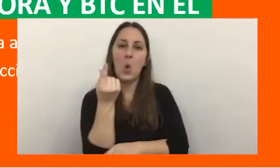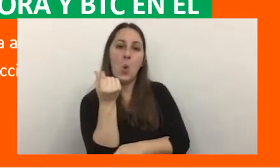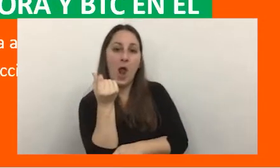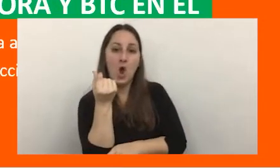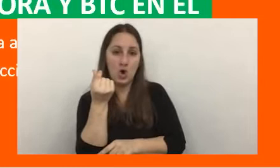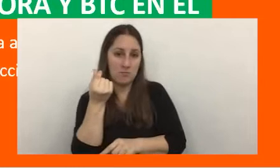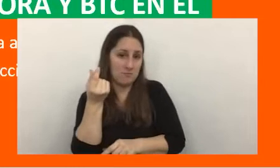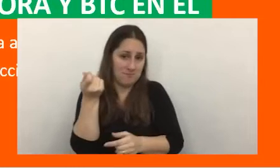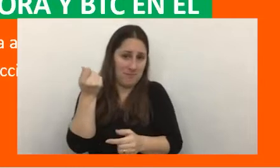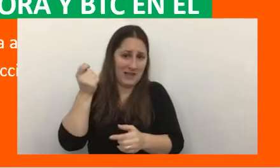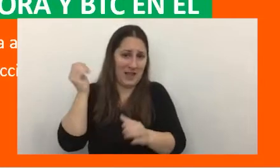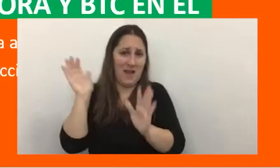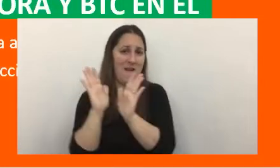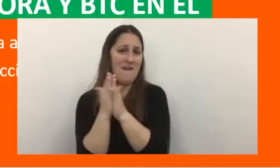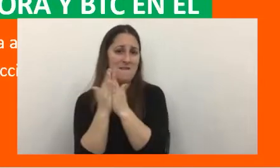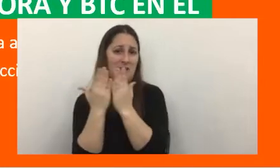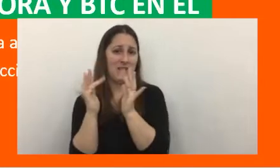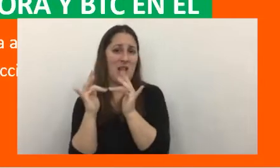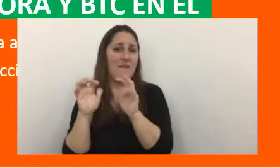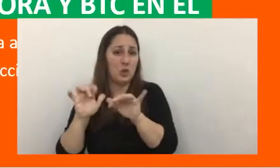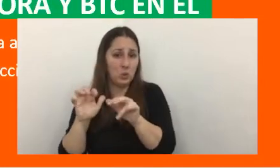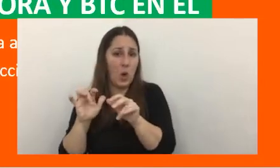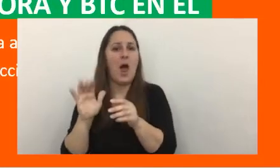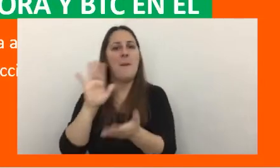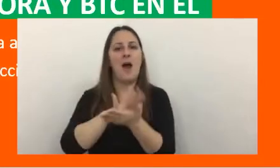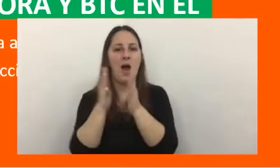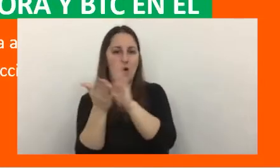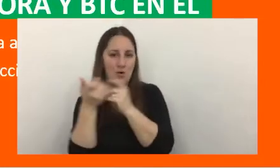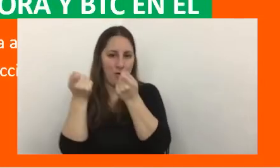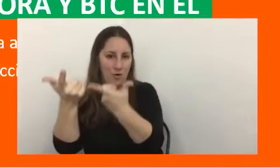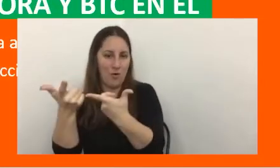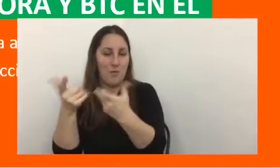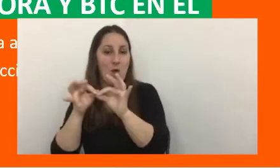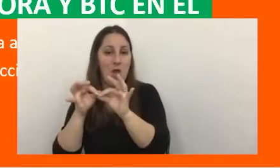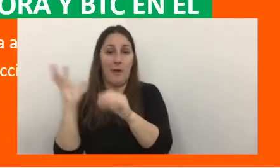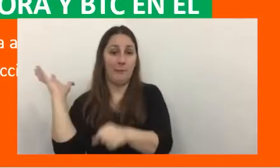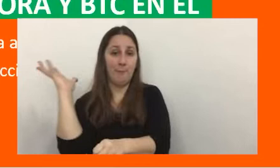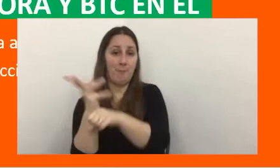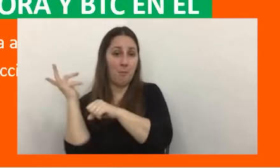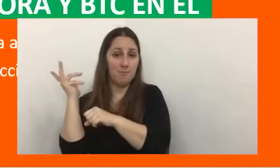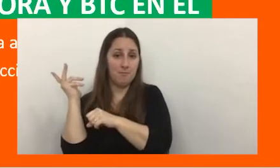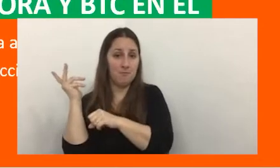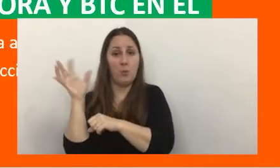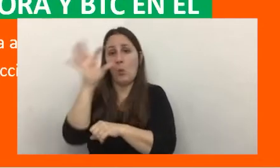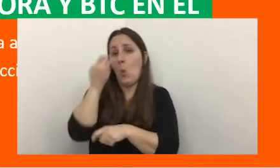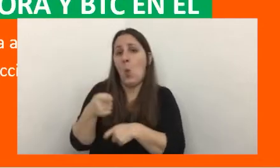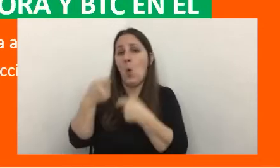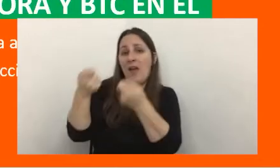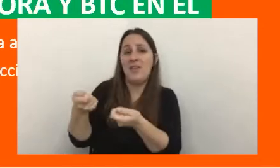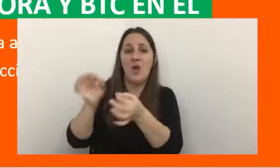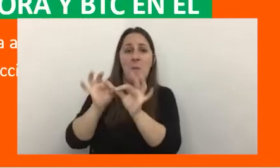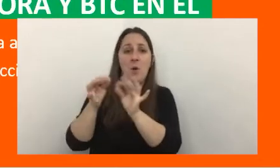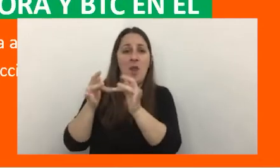tradicionales en una billetera a cambio de lo cual le iban a dar una cripto y se llevaron el dinero y nunca le dieron nada